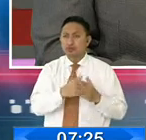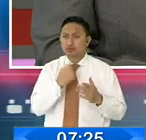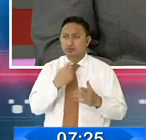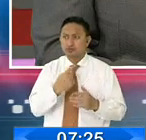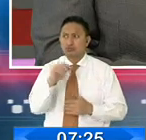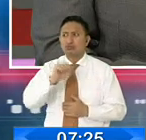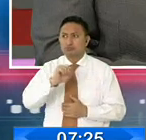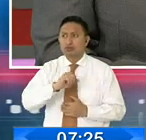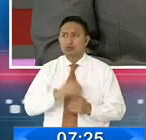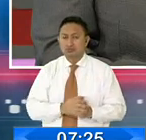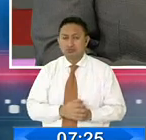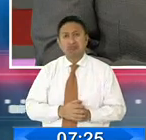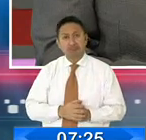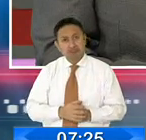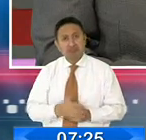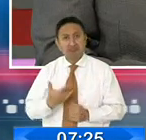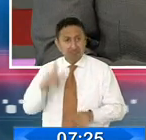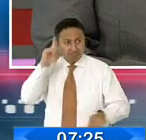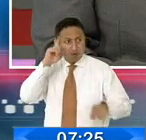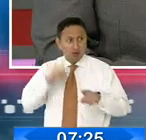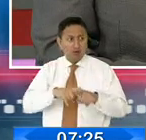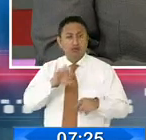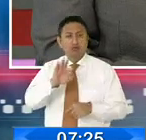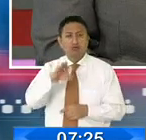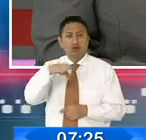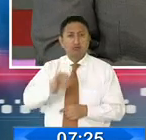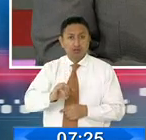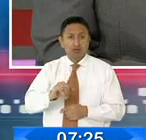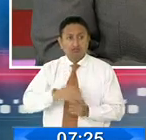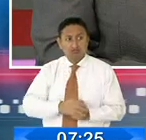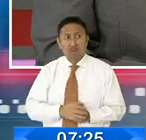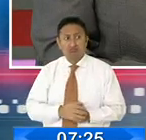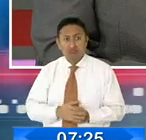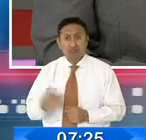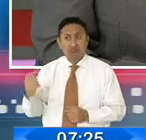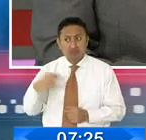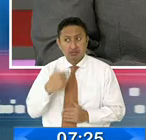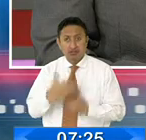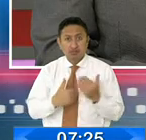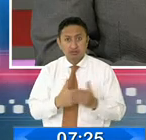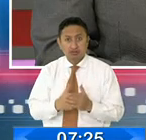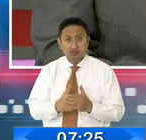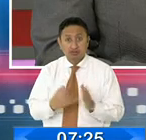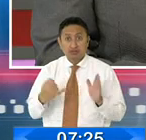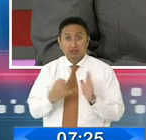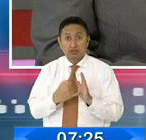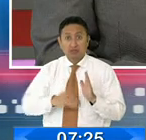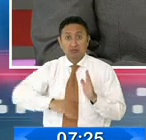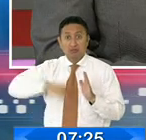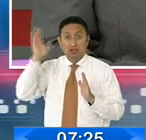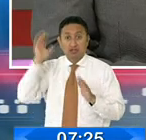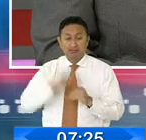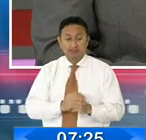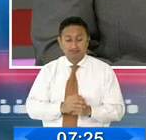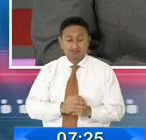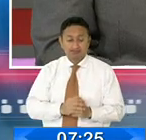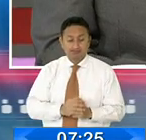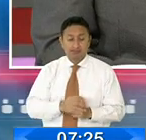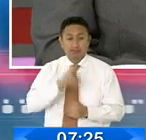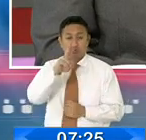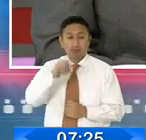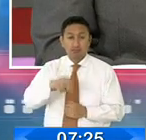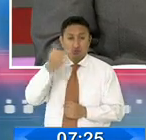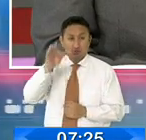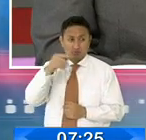ya viene un acuerdo con el Fondo Monetario Internacional, viene el paquetazo. Bueno, recordemos que en el 2019 esto pasó.